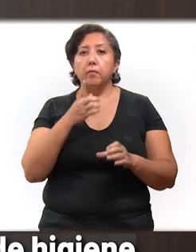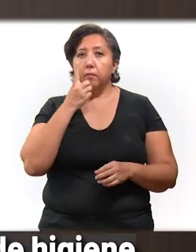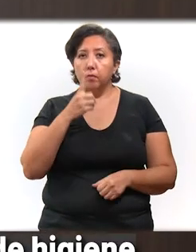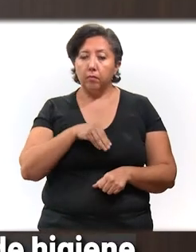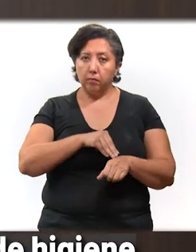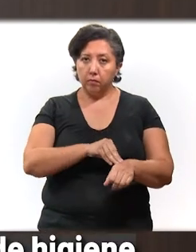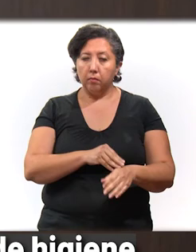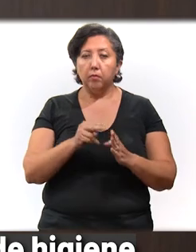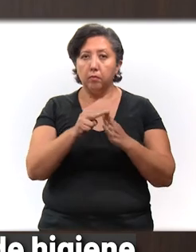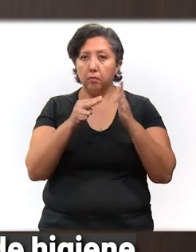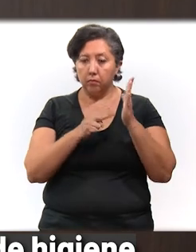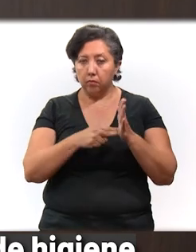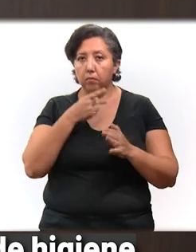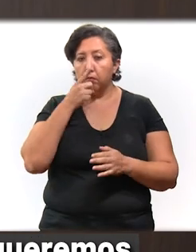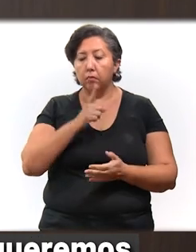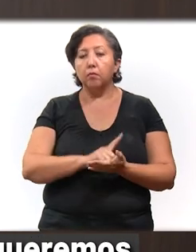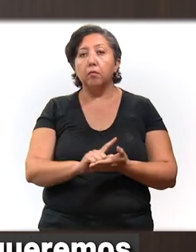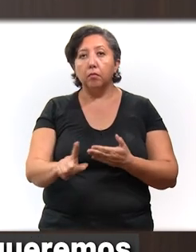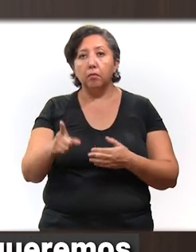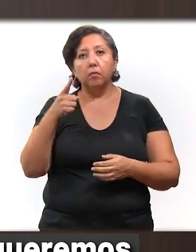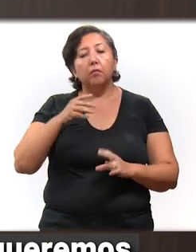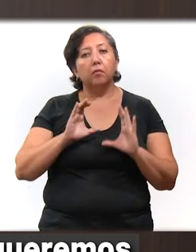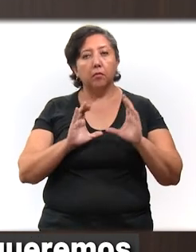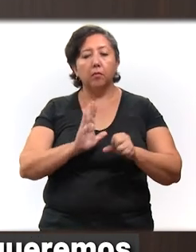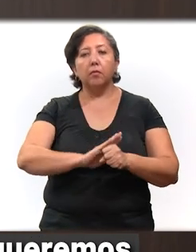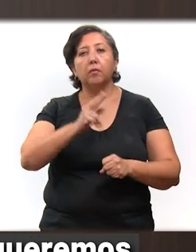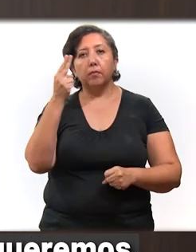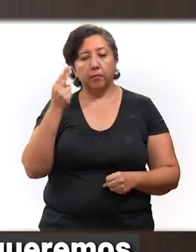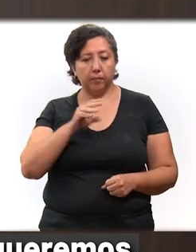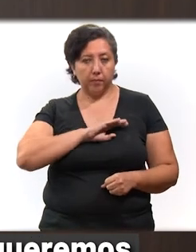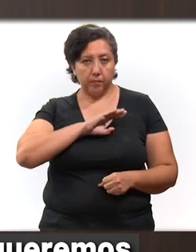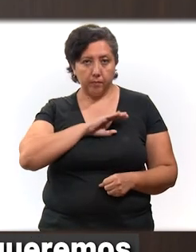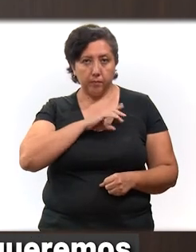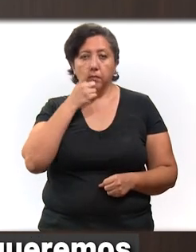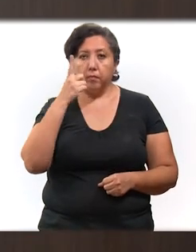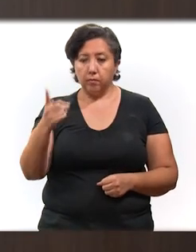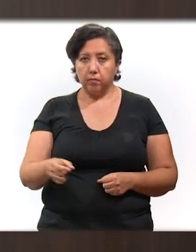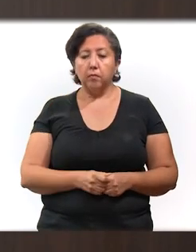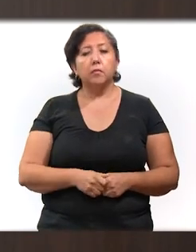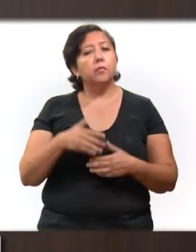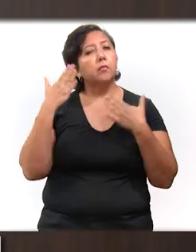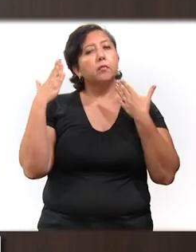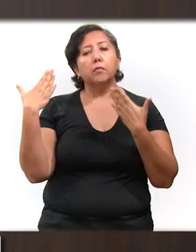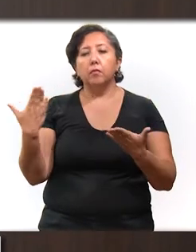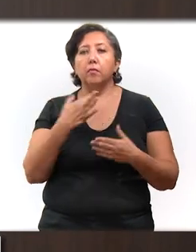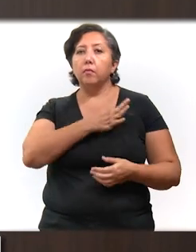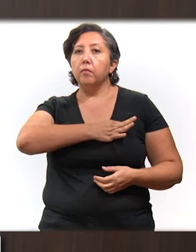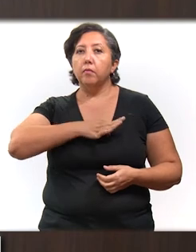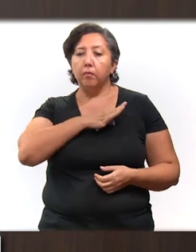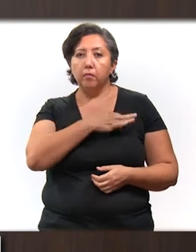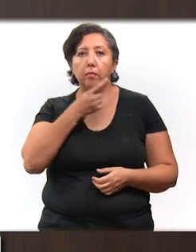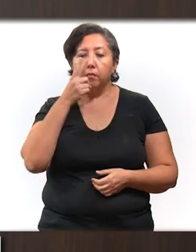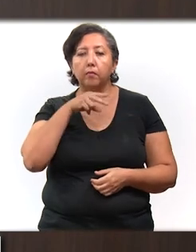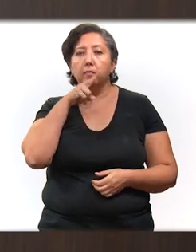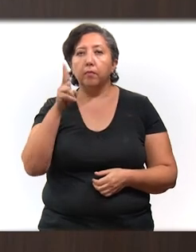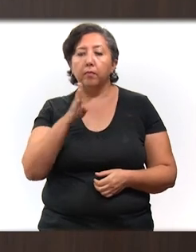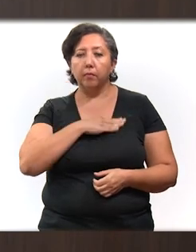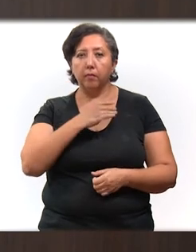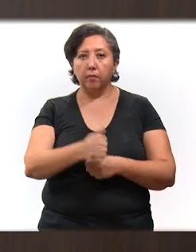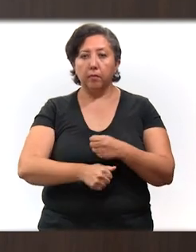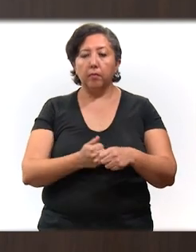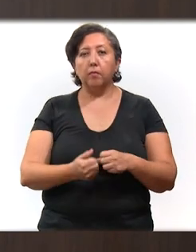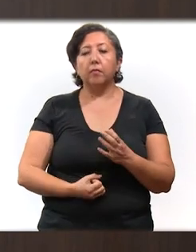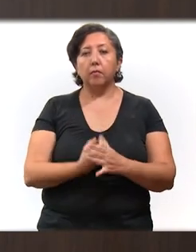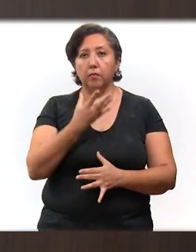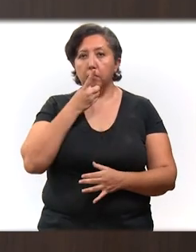cuidándonos, acatando las medidas de higiene para que sigamos protegiendo a quienes más queremos. Sin más, les deseo a ustedes una feliz Navidad y